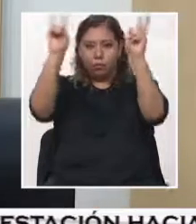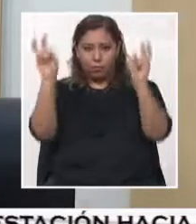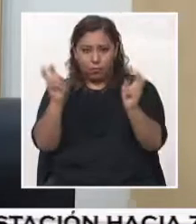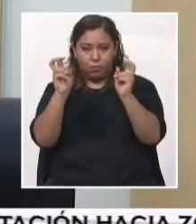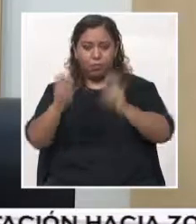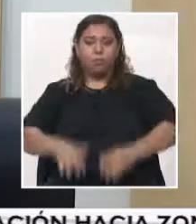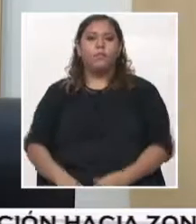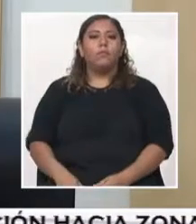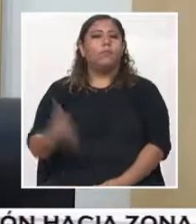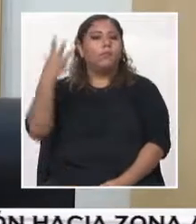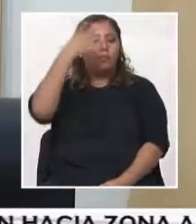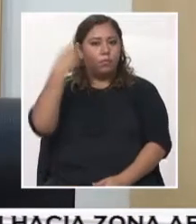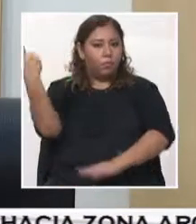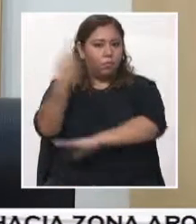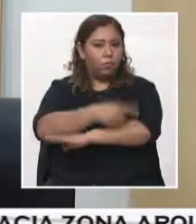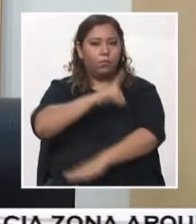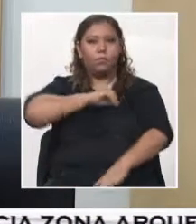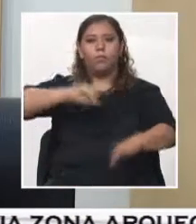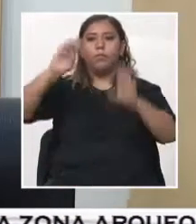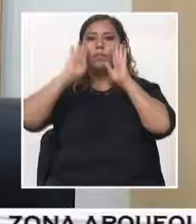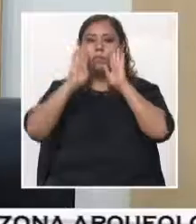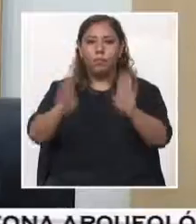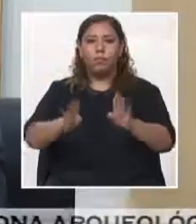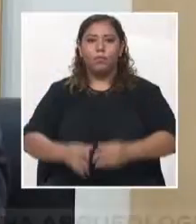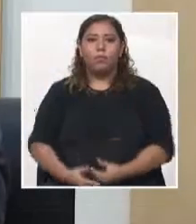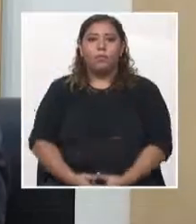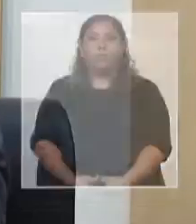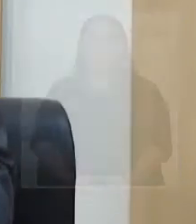importante tema. Lindo día, que Dios le bendiga siempre.